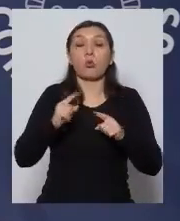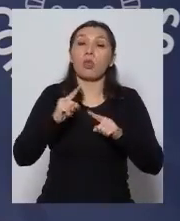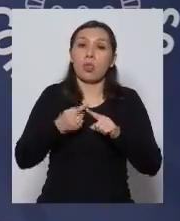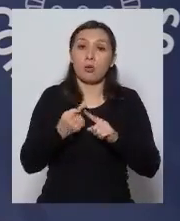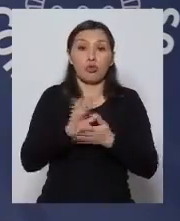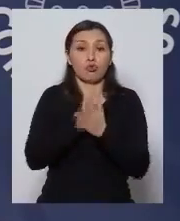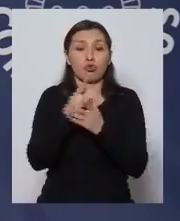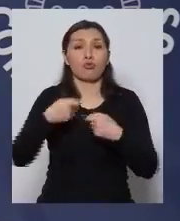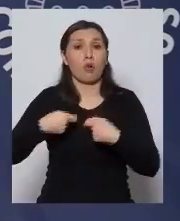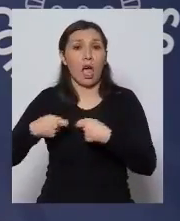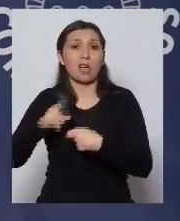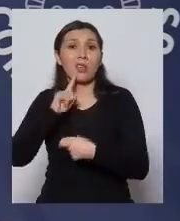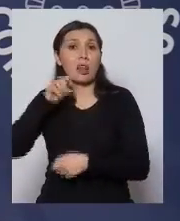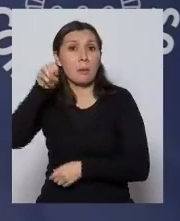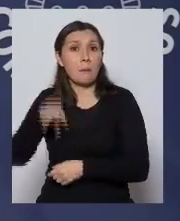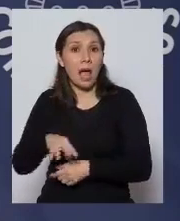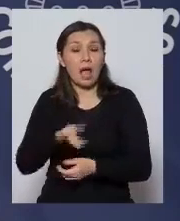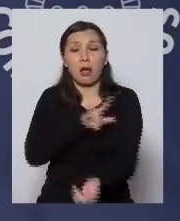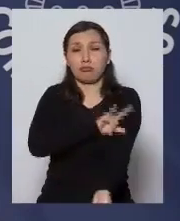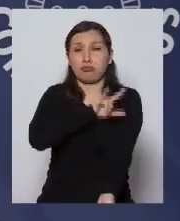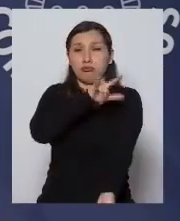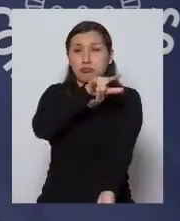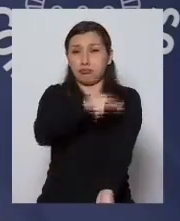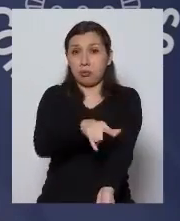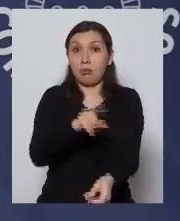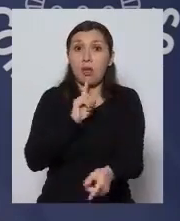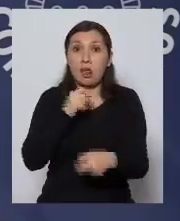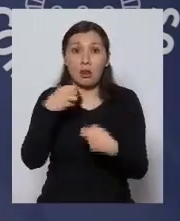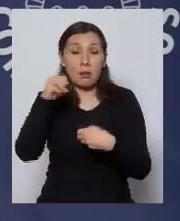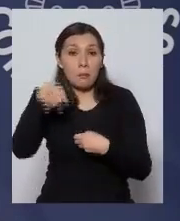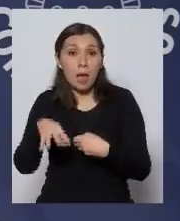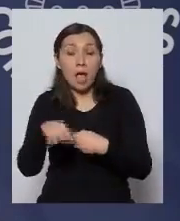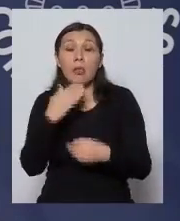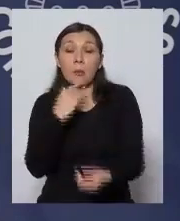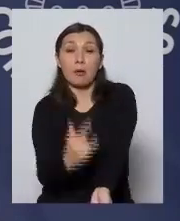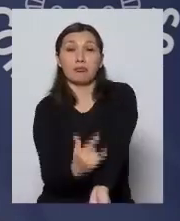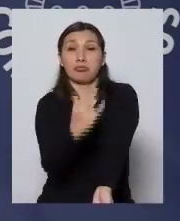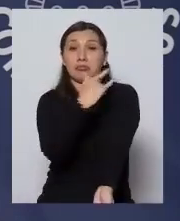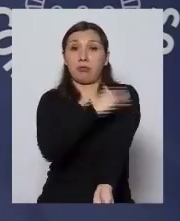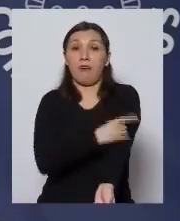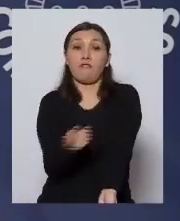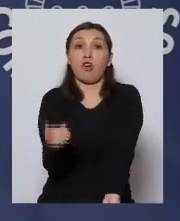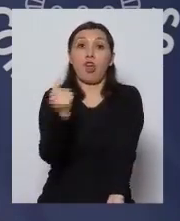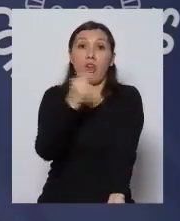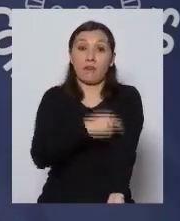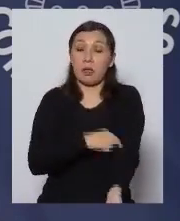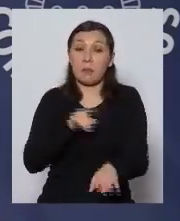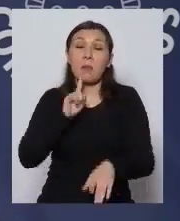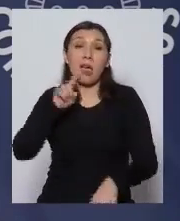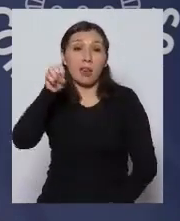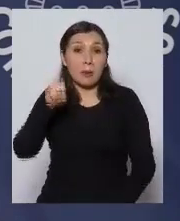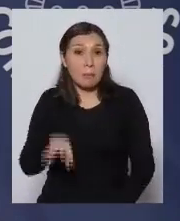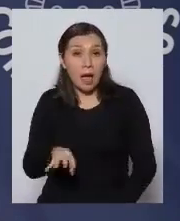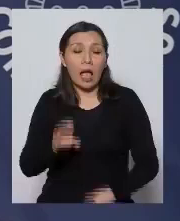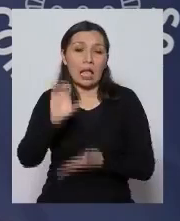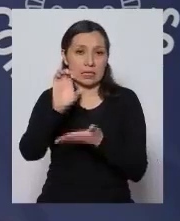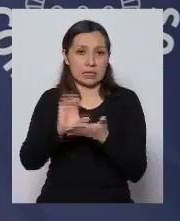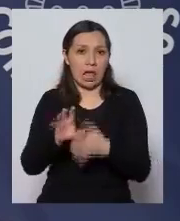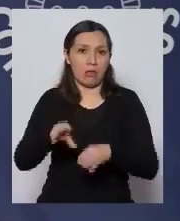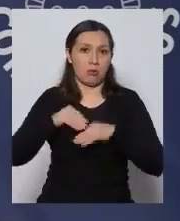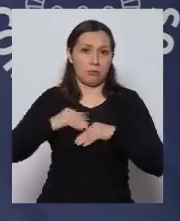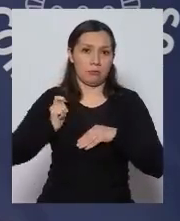nuevo todos los costos son asumidos del traslado incluso del regreso a su ciudad de origen por el Estado